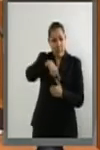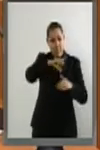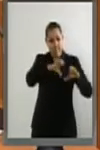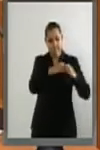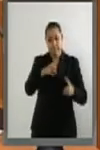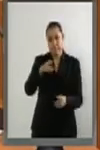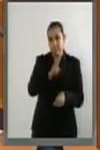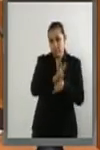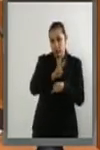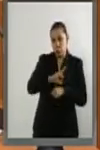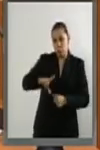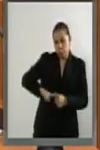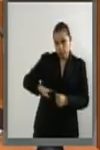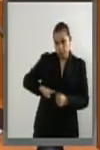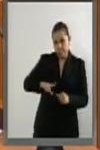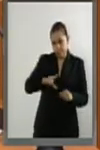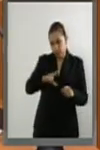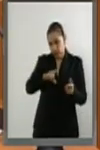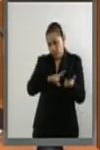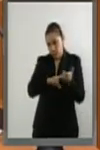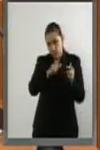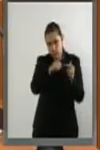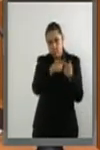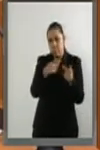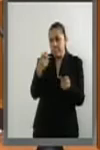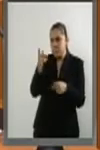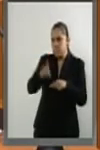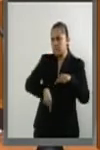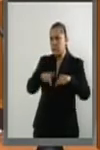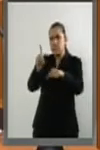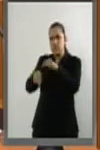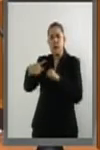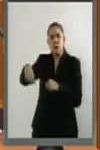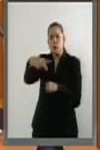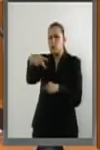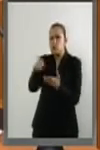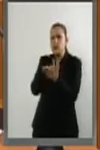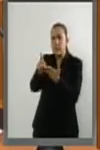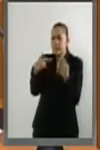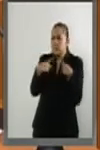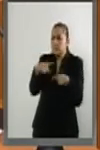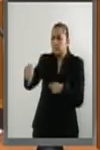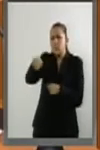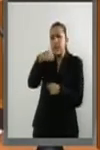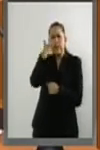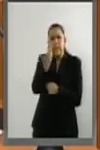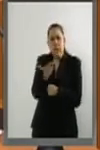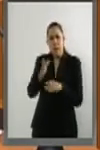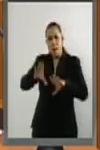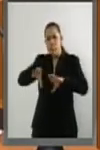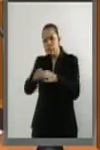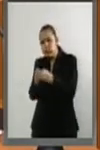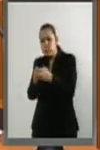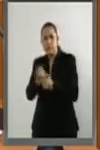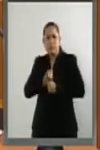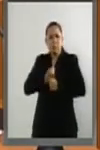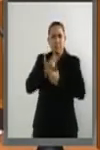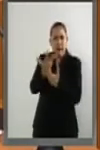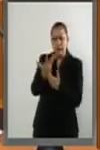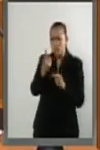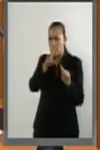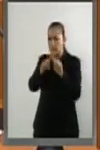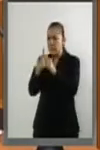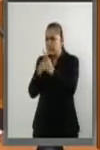fundamentales como la libertad de reunión, de asociación pacífica y de expresión. A nivel